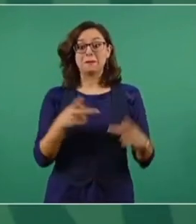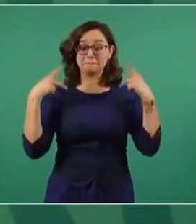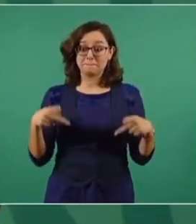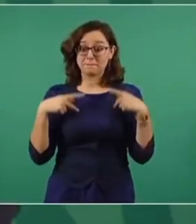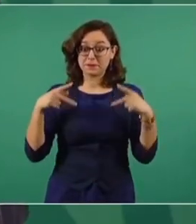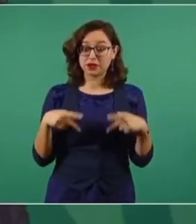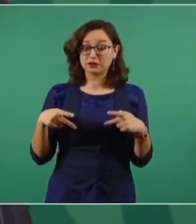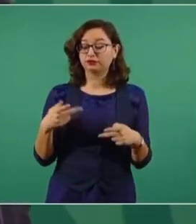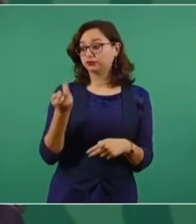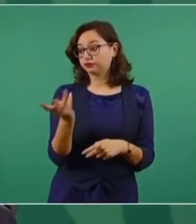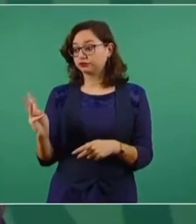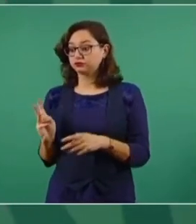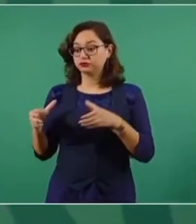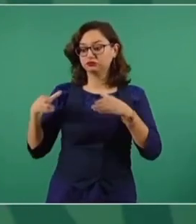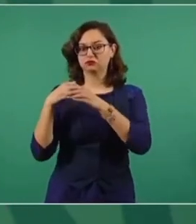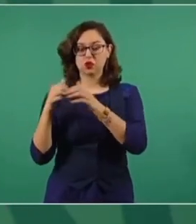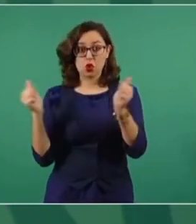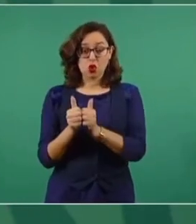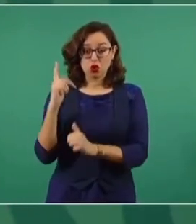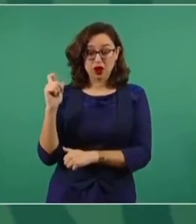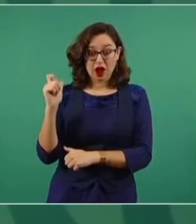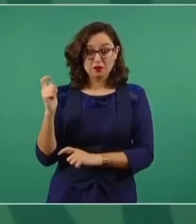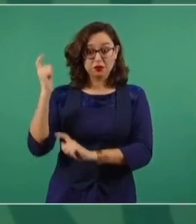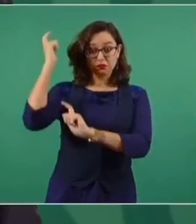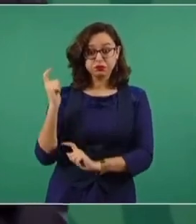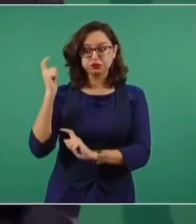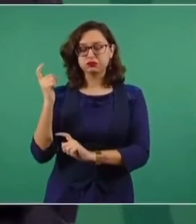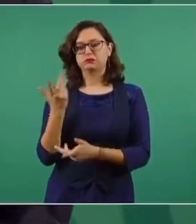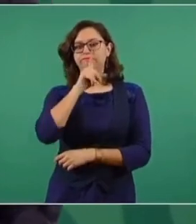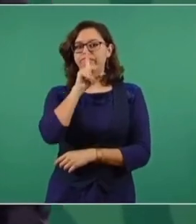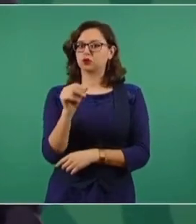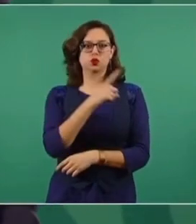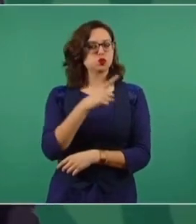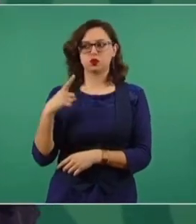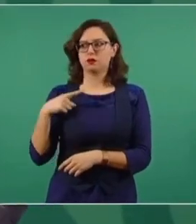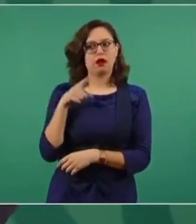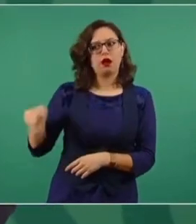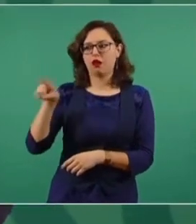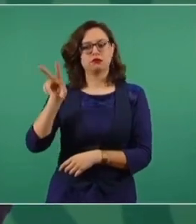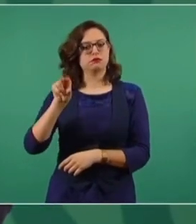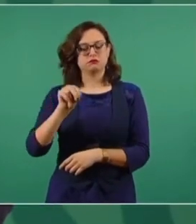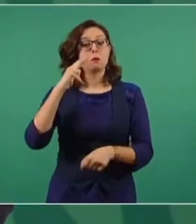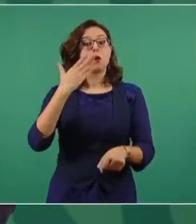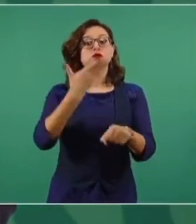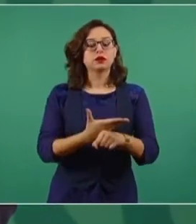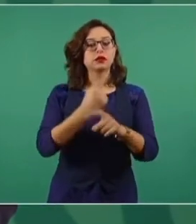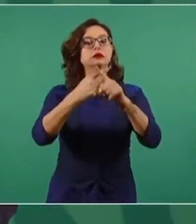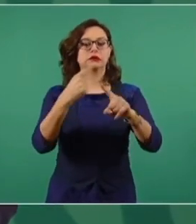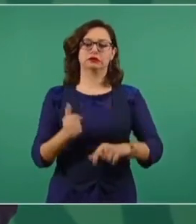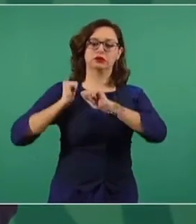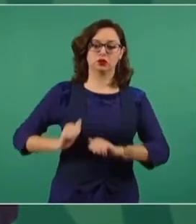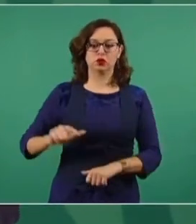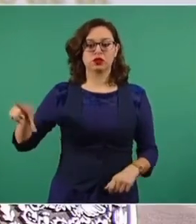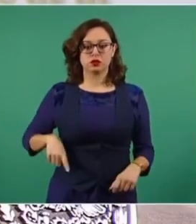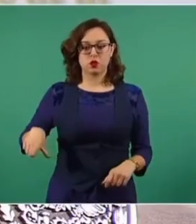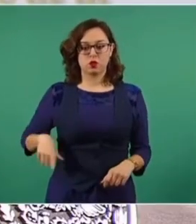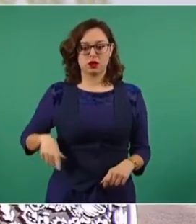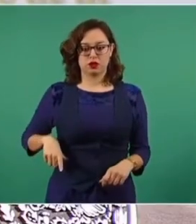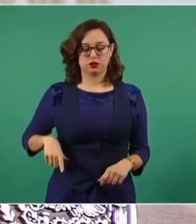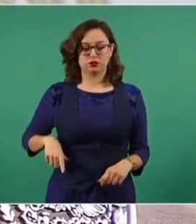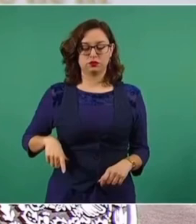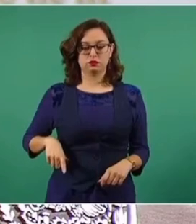existir autodefensas, porque la responsabilidad de la seguridad corresponde al Estado. No soy